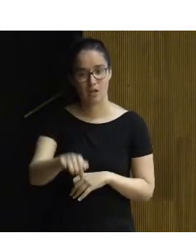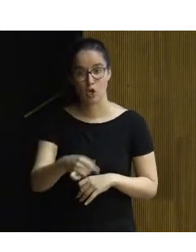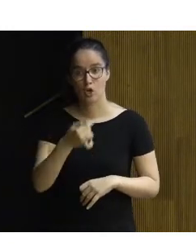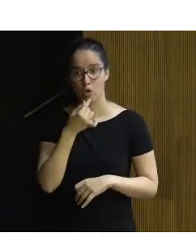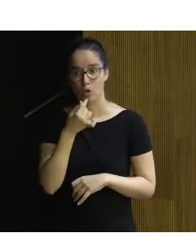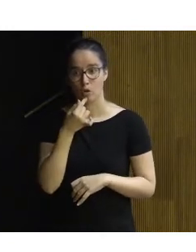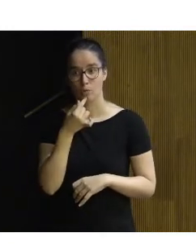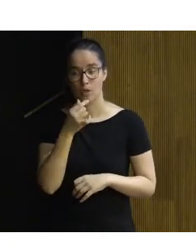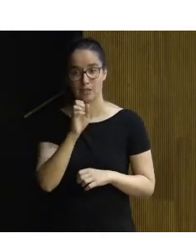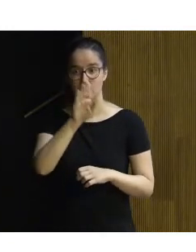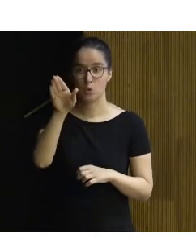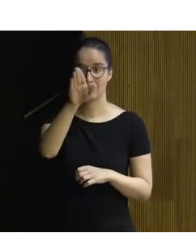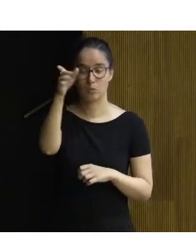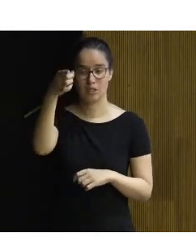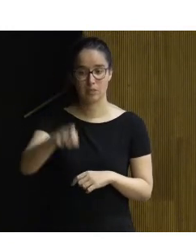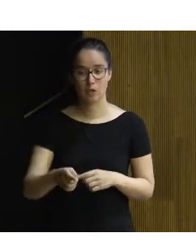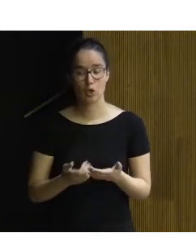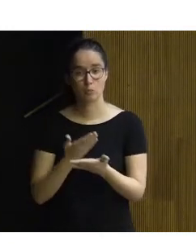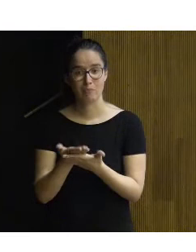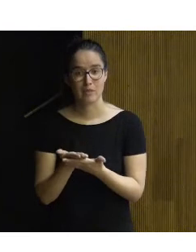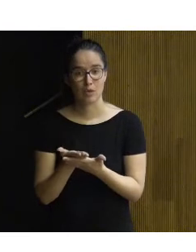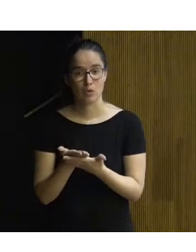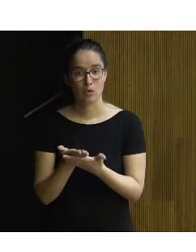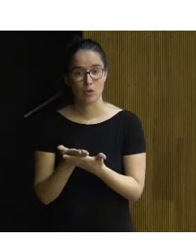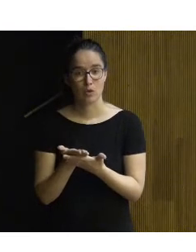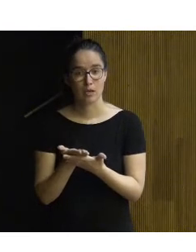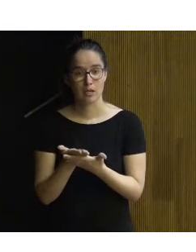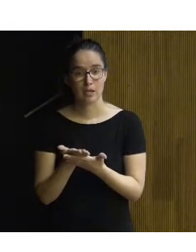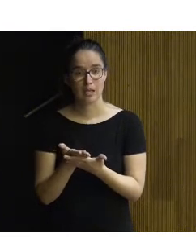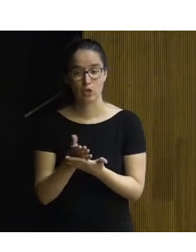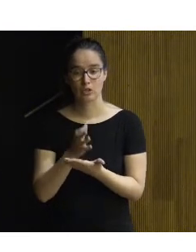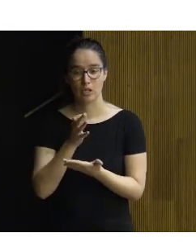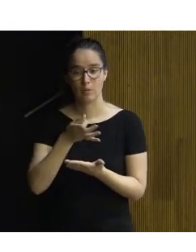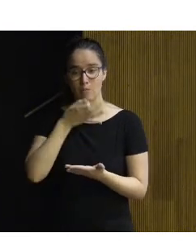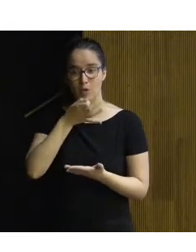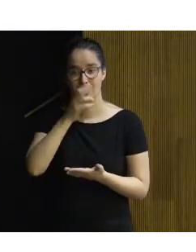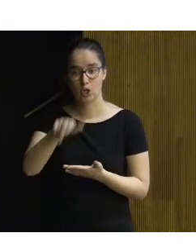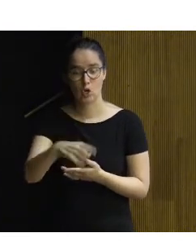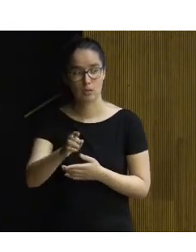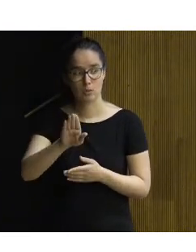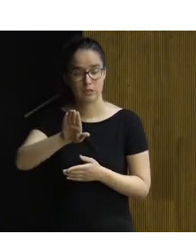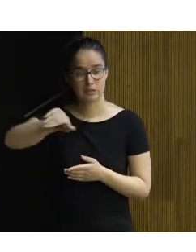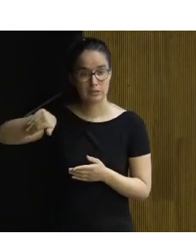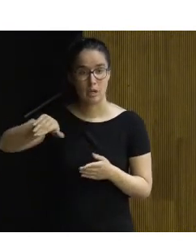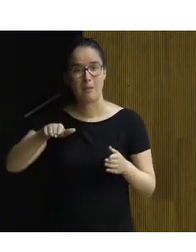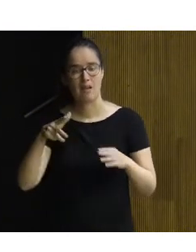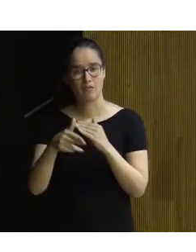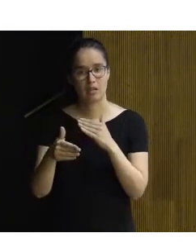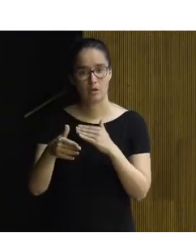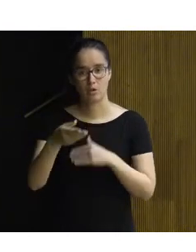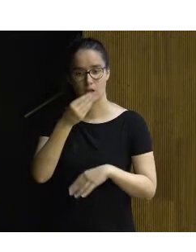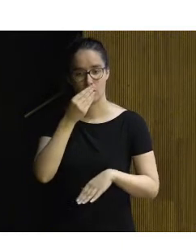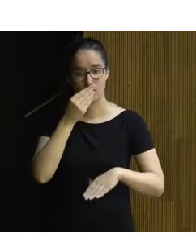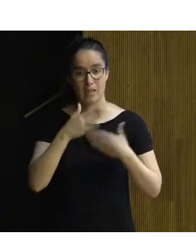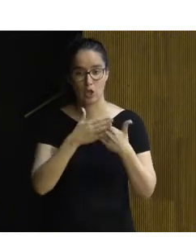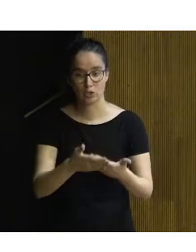porque también saldrán por esas puertas os ruego que los que no seáis ponentes salgáis por esa puerta en vez de por estas la comida lo